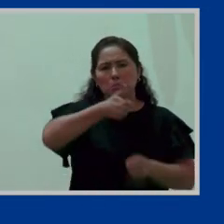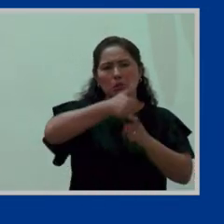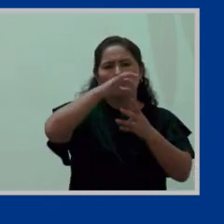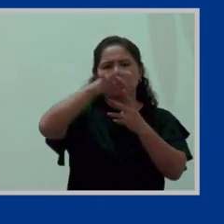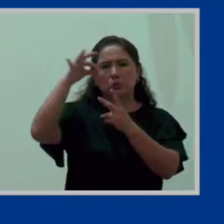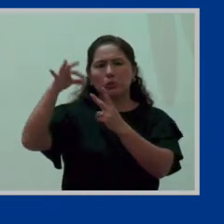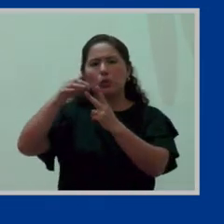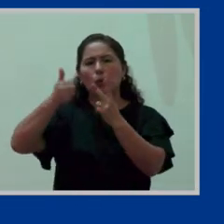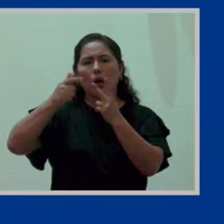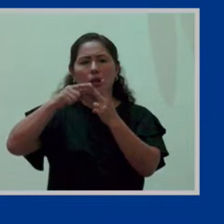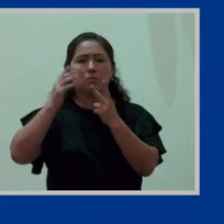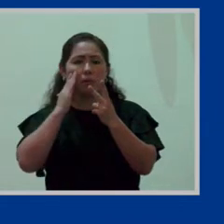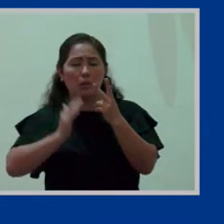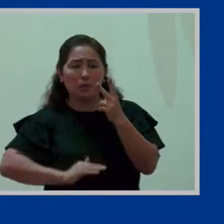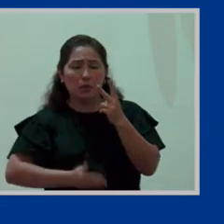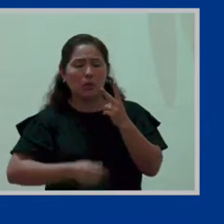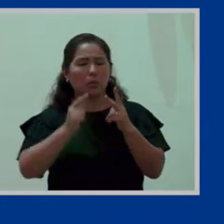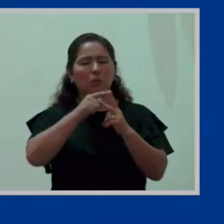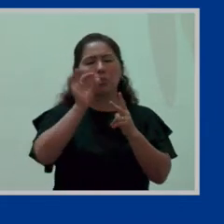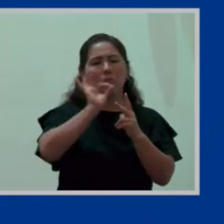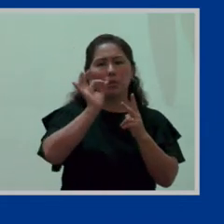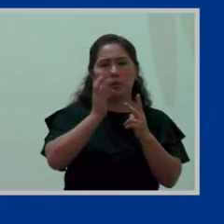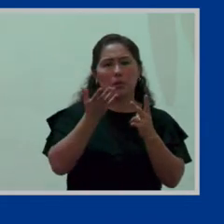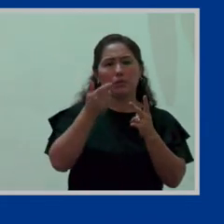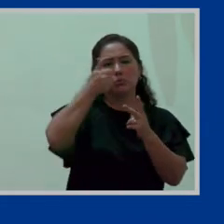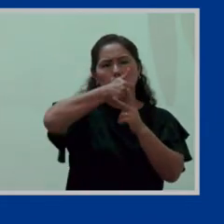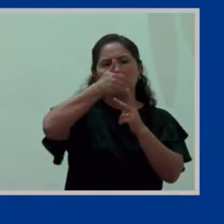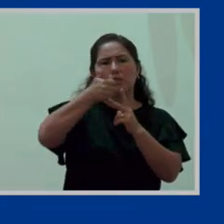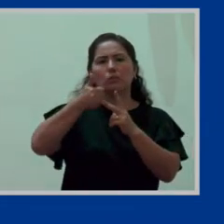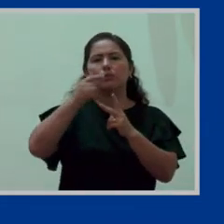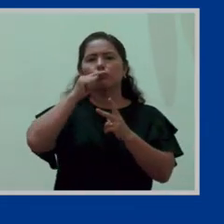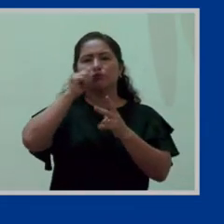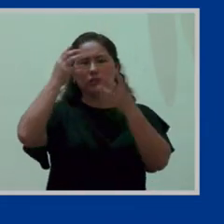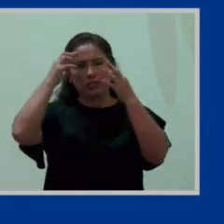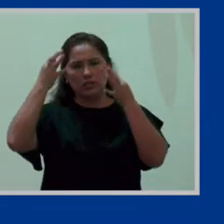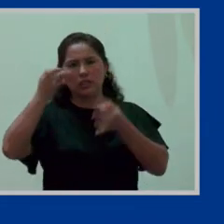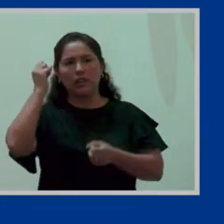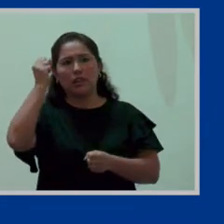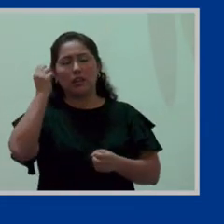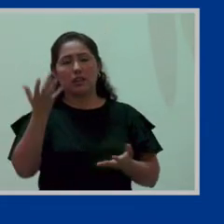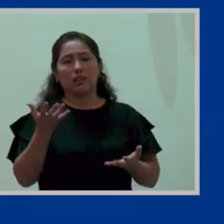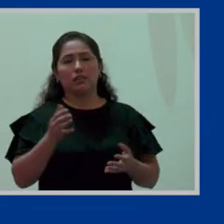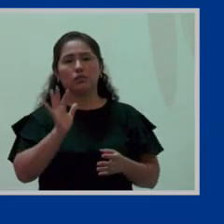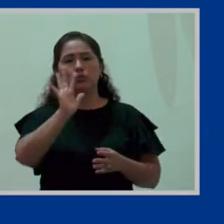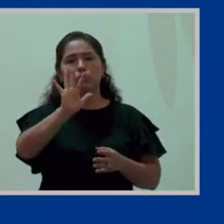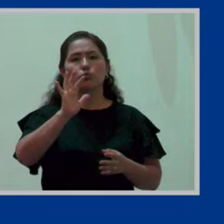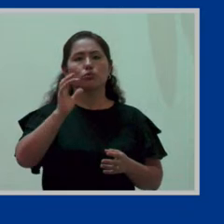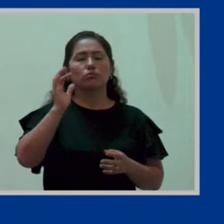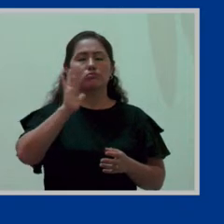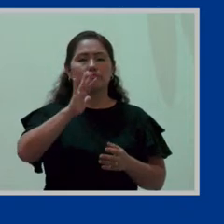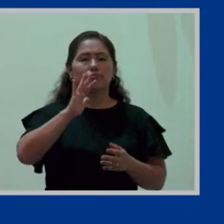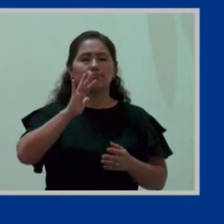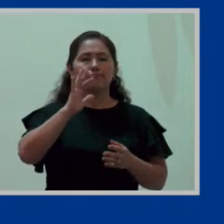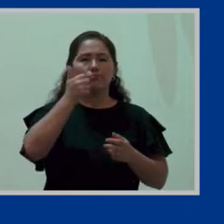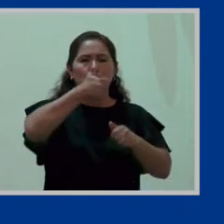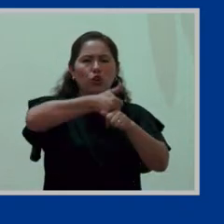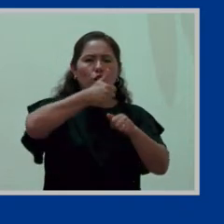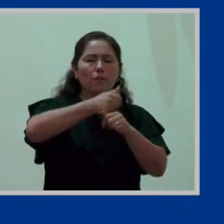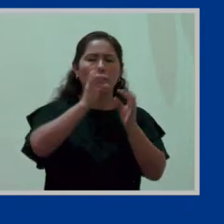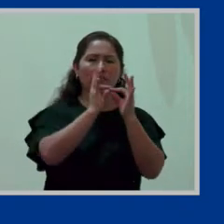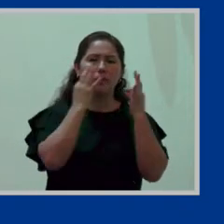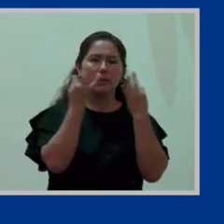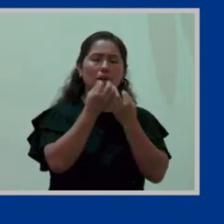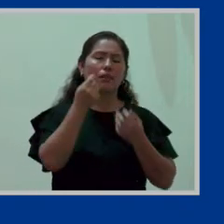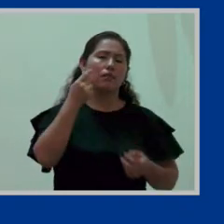corresponde a ellas. Y el Estado, la sociedad, la propia familia, los varones y las